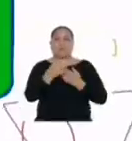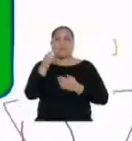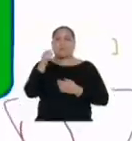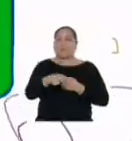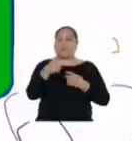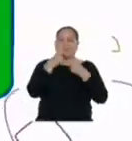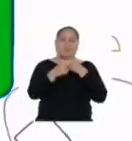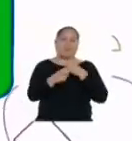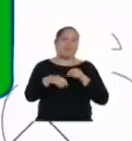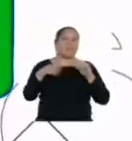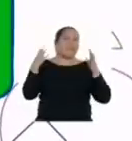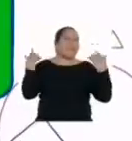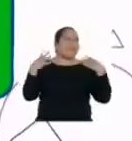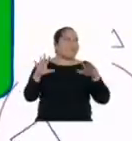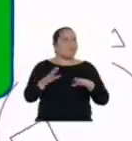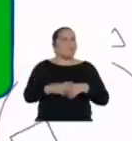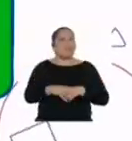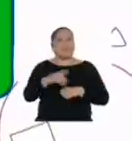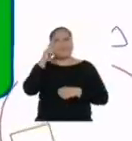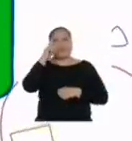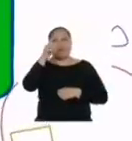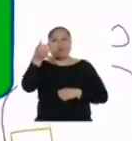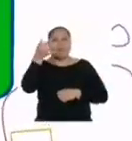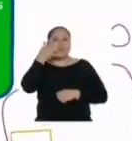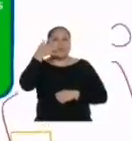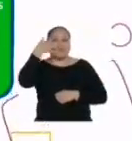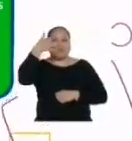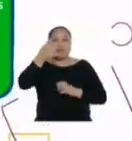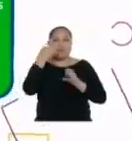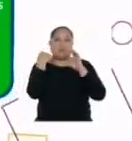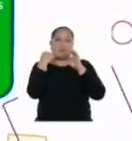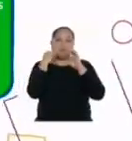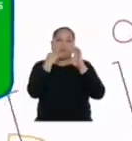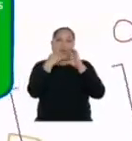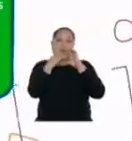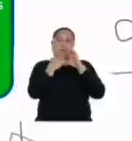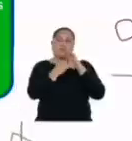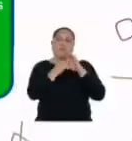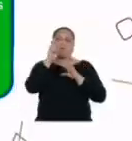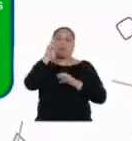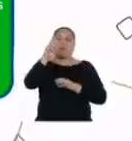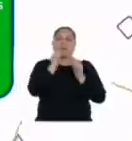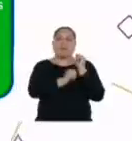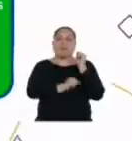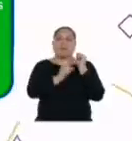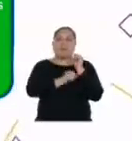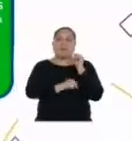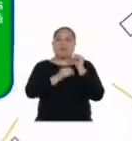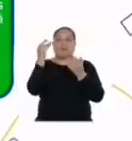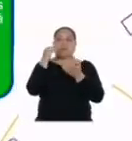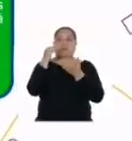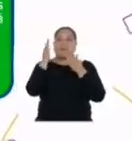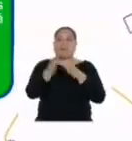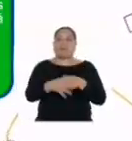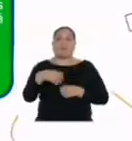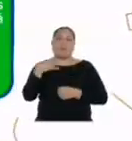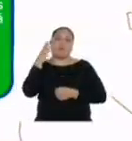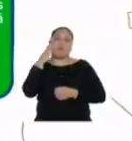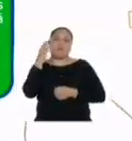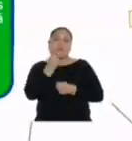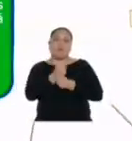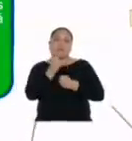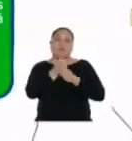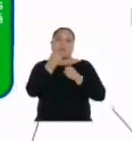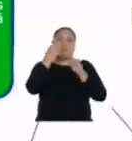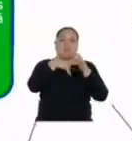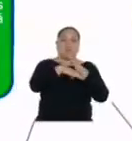es terrible. Solo tenemos un celular con internet y somos dos hermanos que debemos estudiar a la vez. Mi mamá trabaja